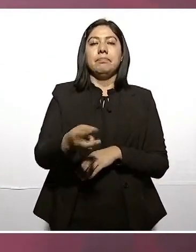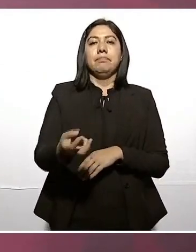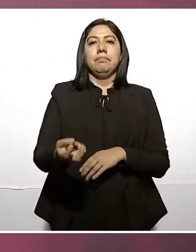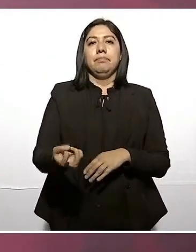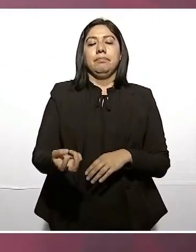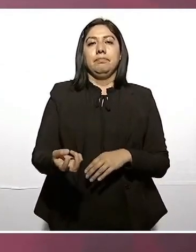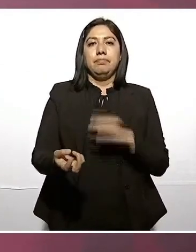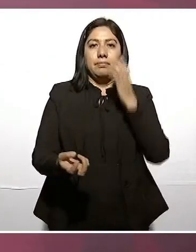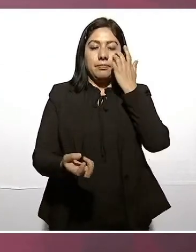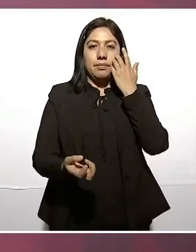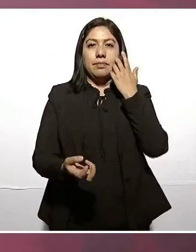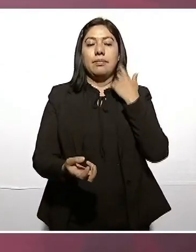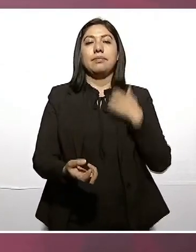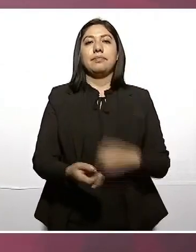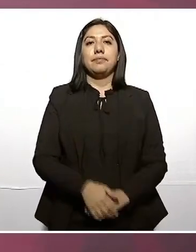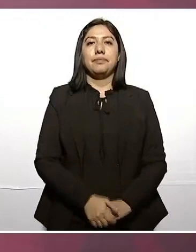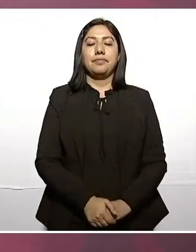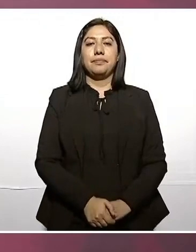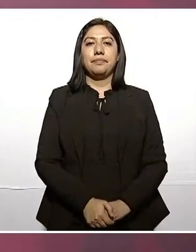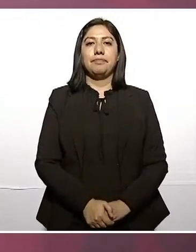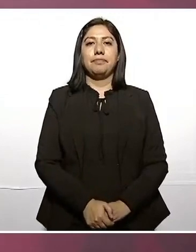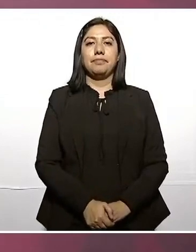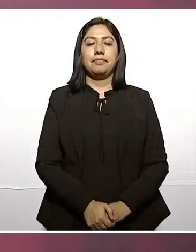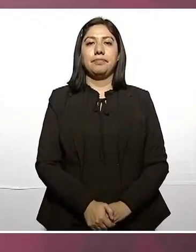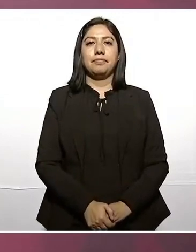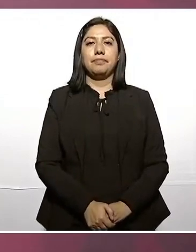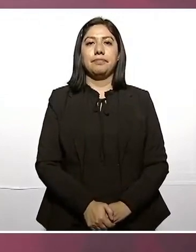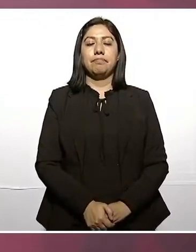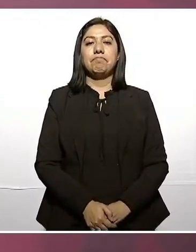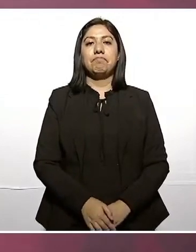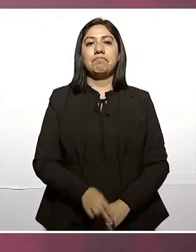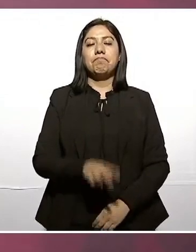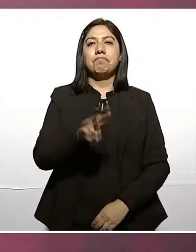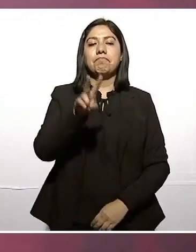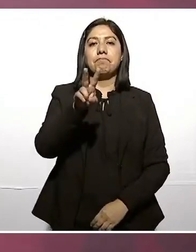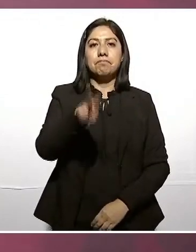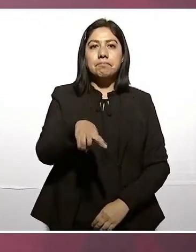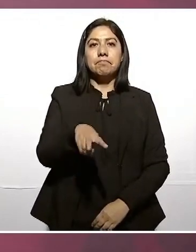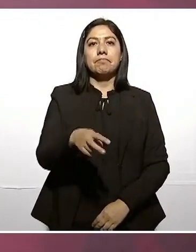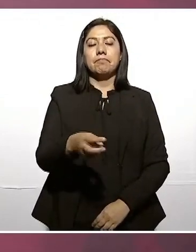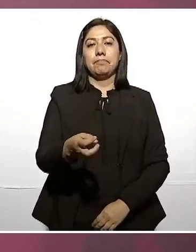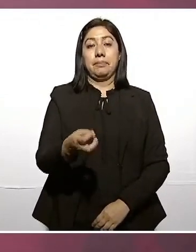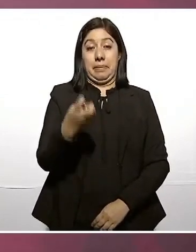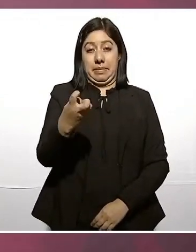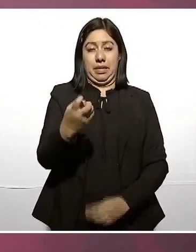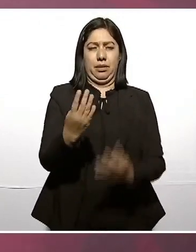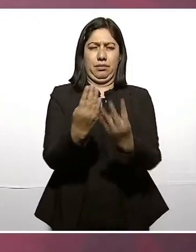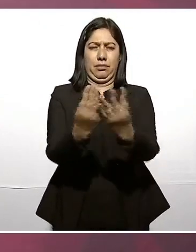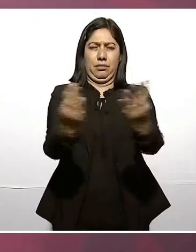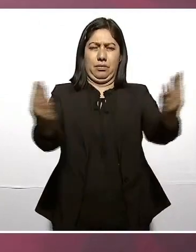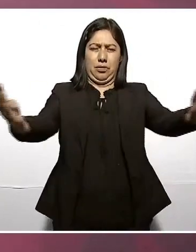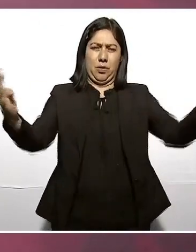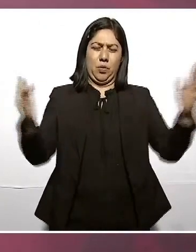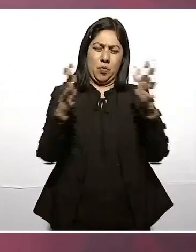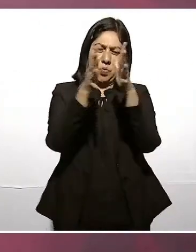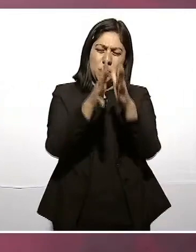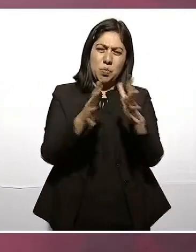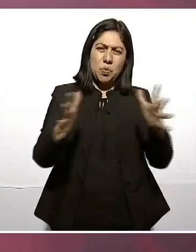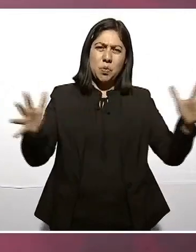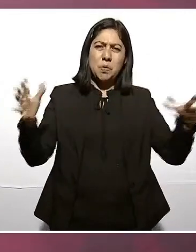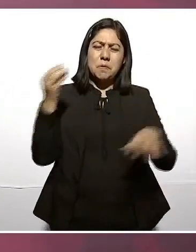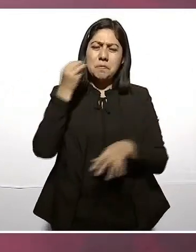el gran monumento histórico